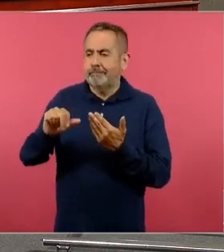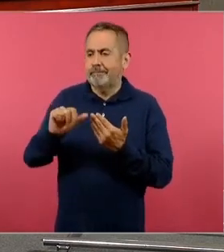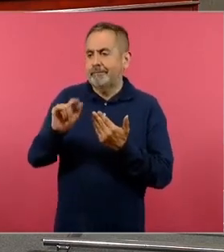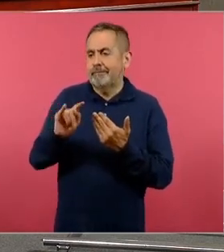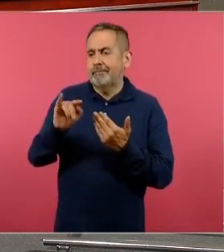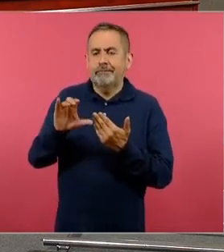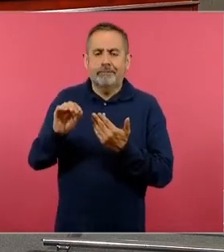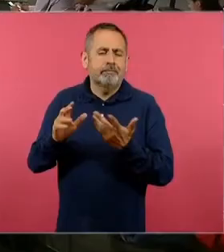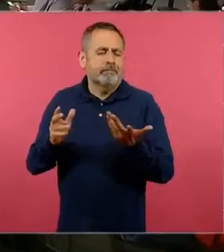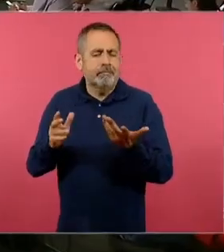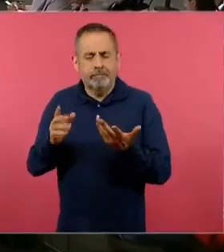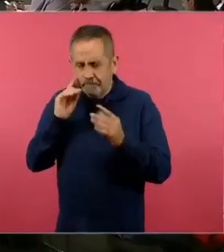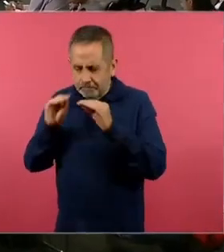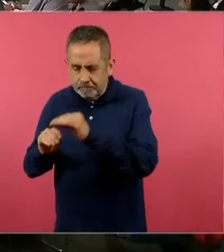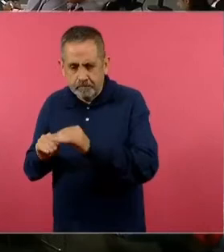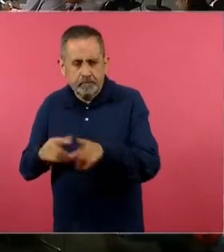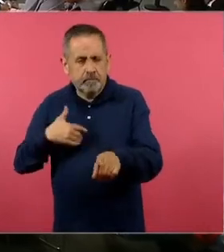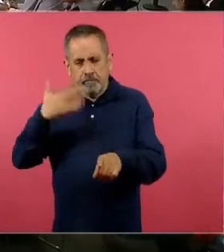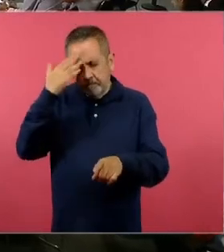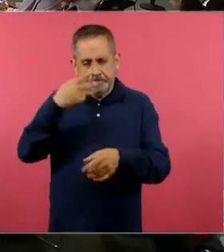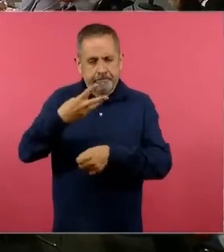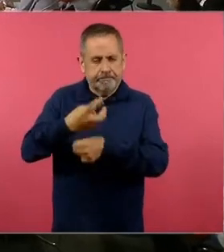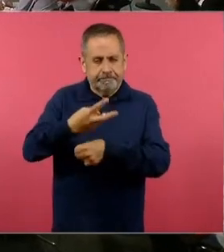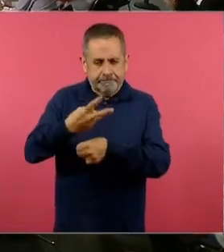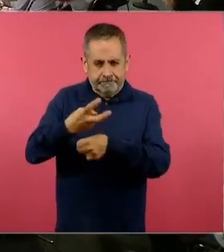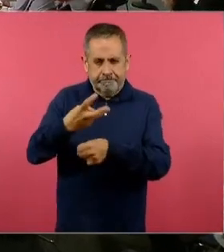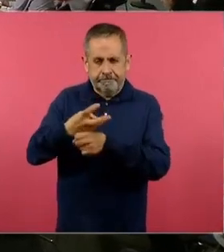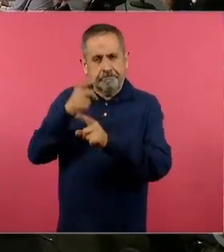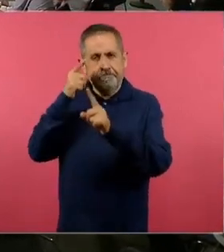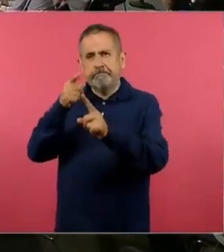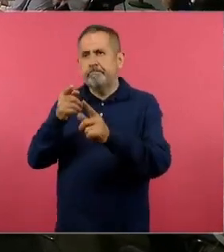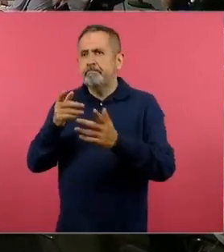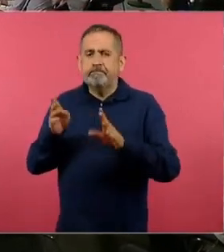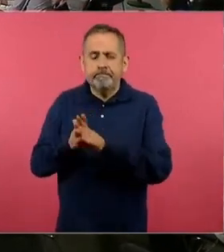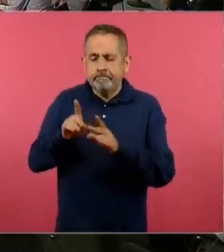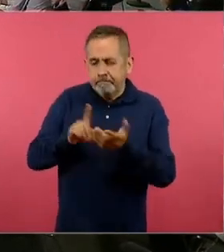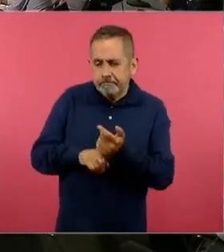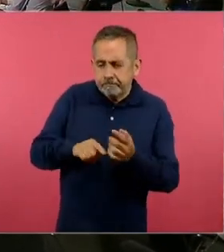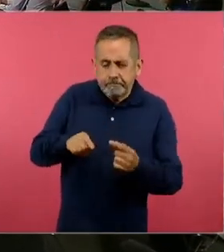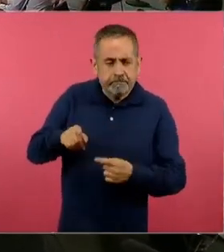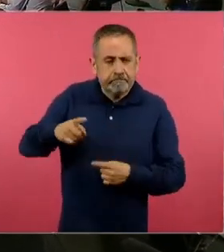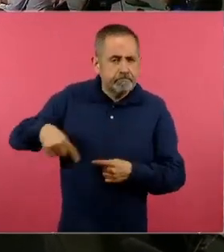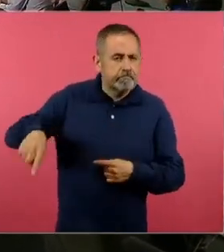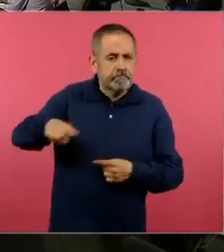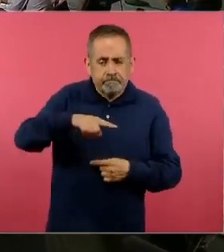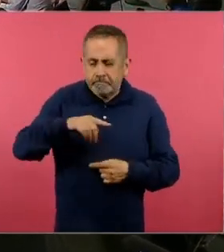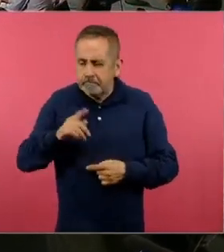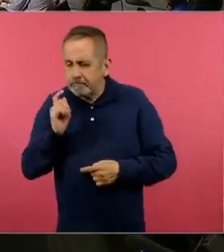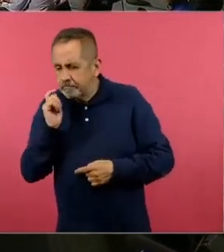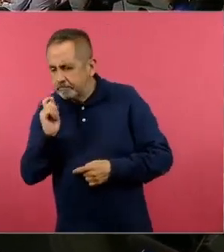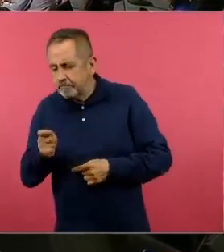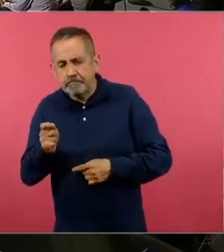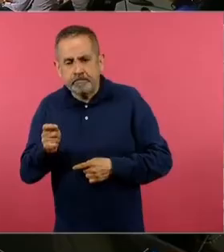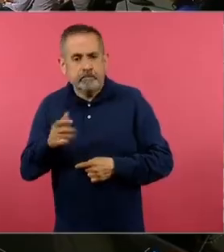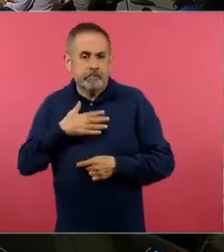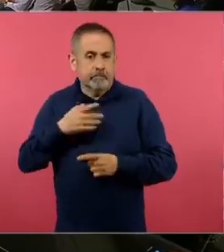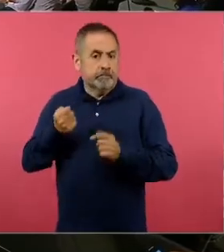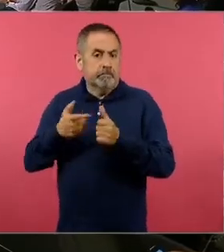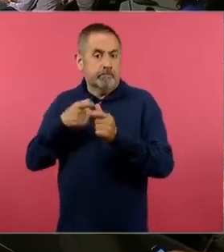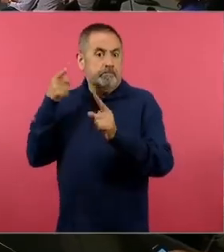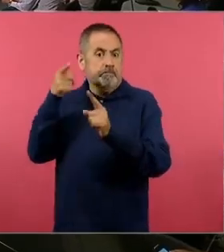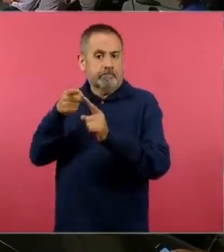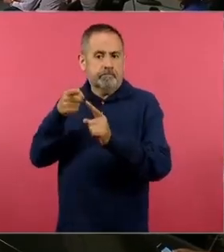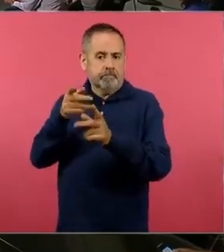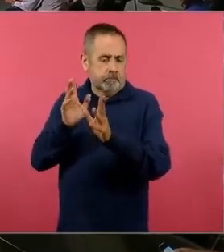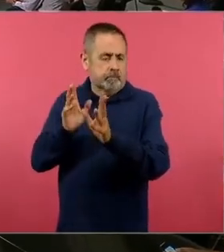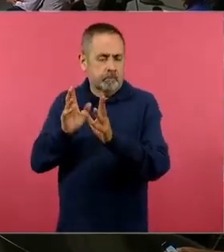Entonces, por ejemplo, yo sé que en tercer grado tengo que lograr identificar y comprender la función y características, ese es mi primer punto que